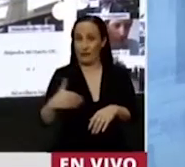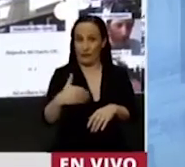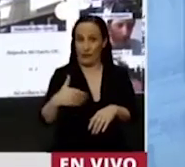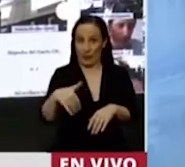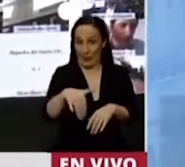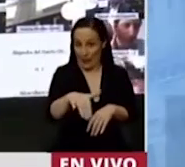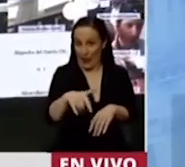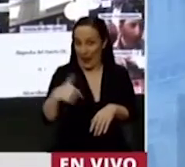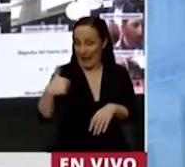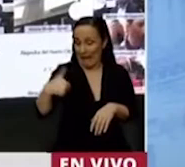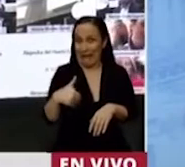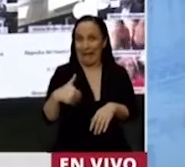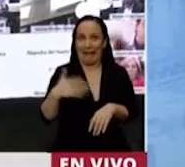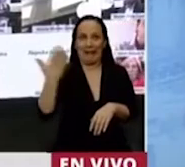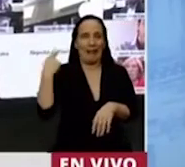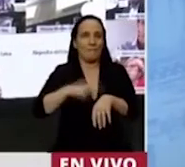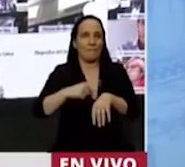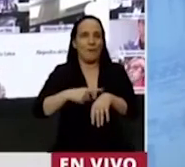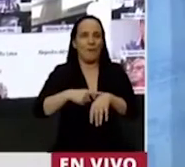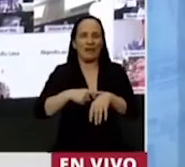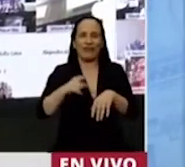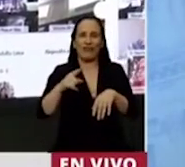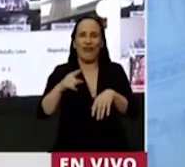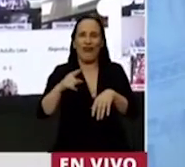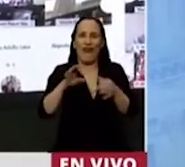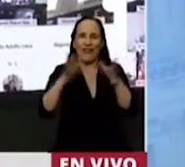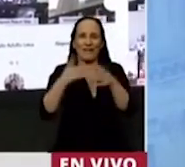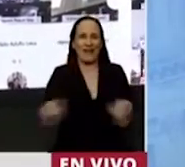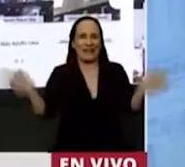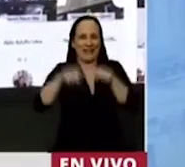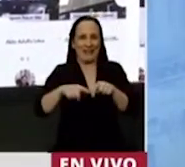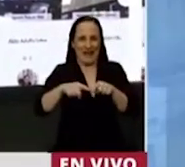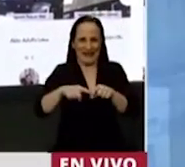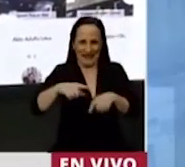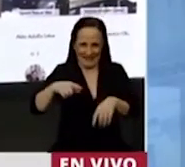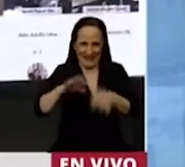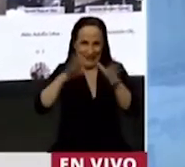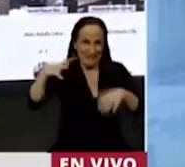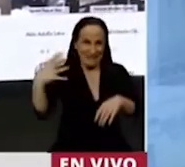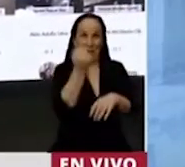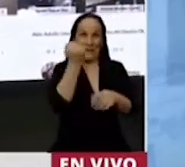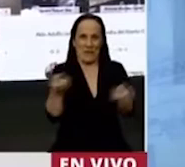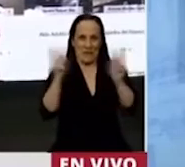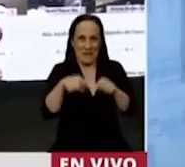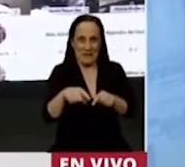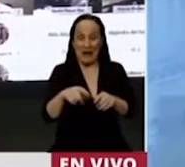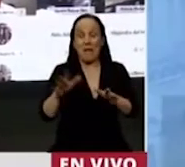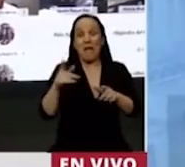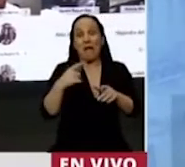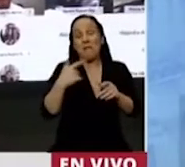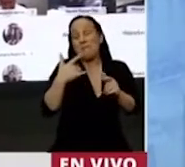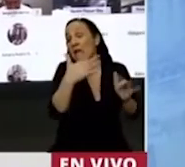cumplir de la epopeya de la recuperación de la democracia. Dice que cuando pasan los años